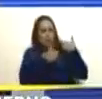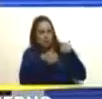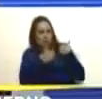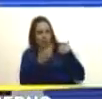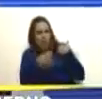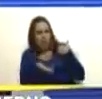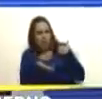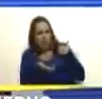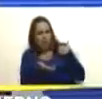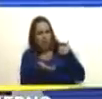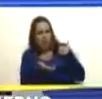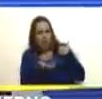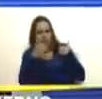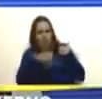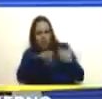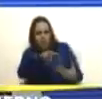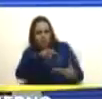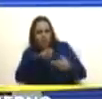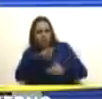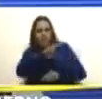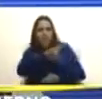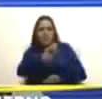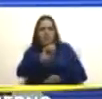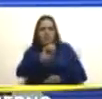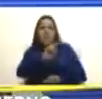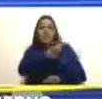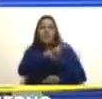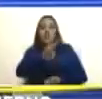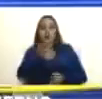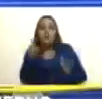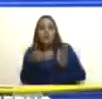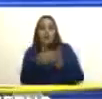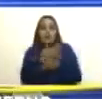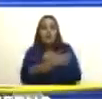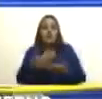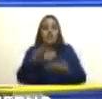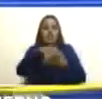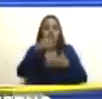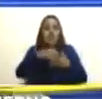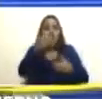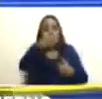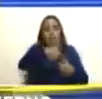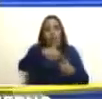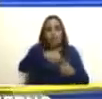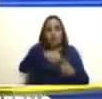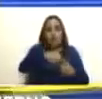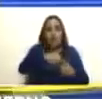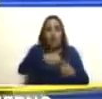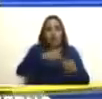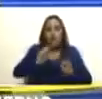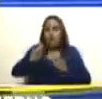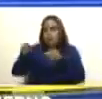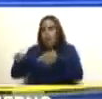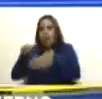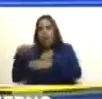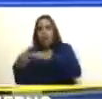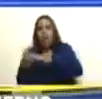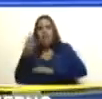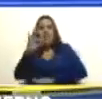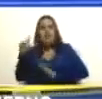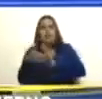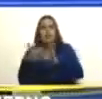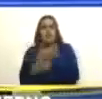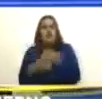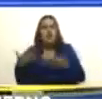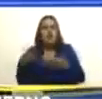y se ganan 22 mil millones de dólares en un pozo petrolero y a Guyana le quedan 3 mil millones de dólares ¿qué dice el